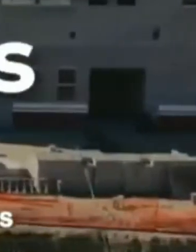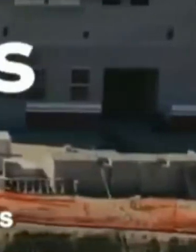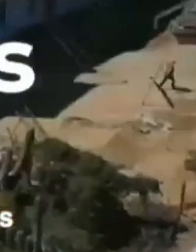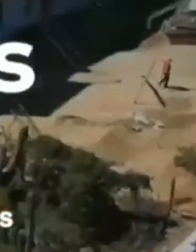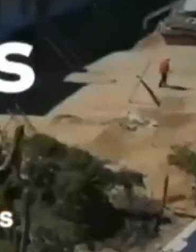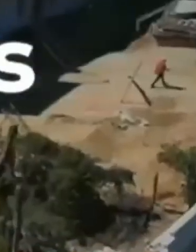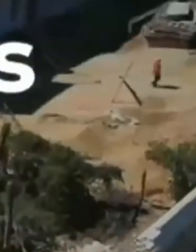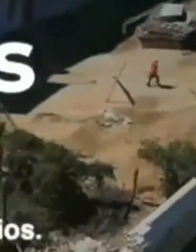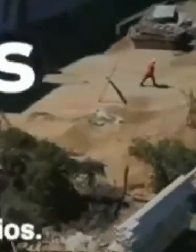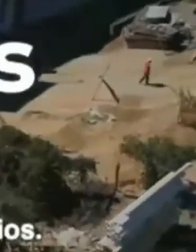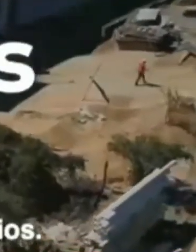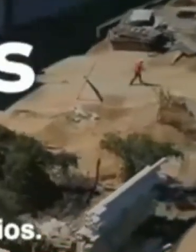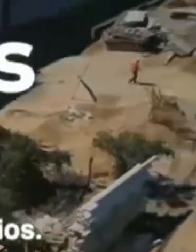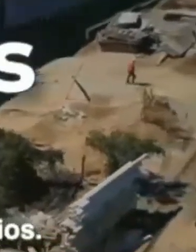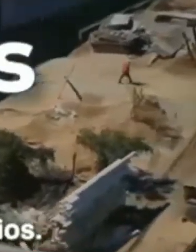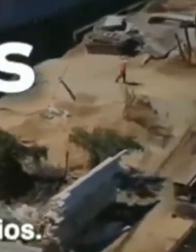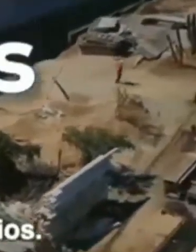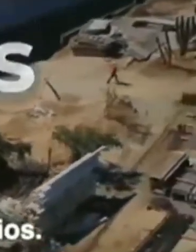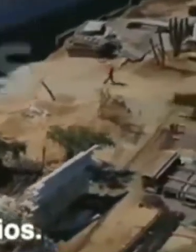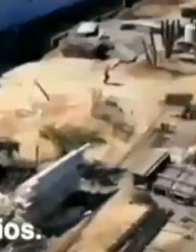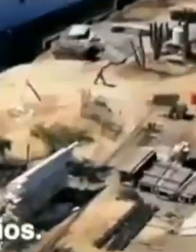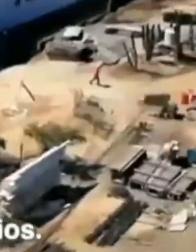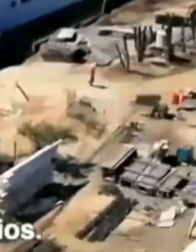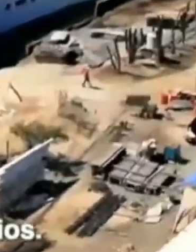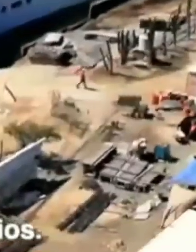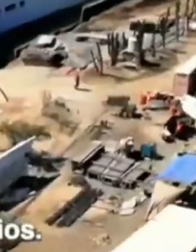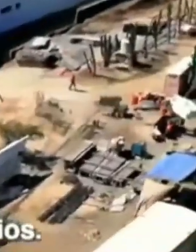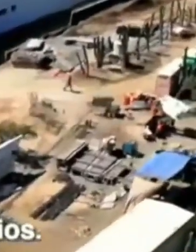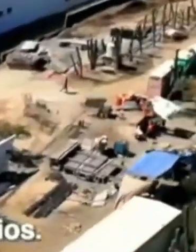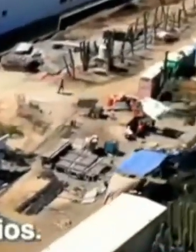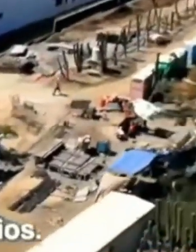y alberga 20 camas sensables y 20 consultorios.